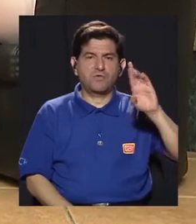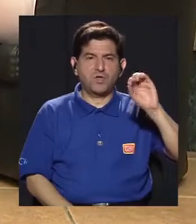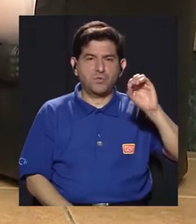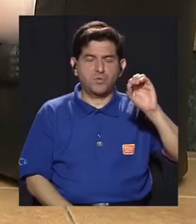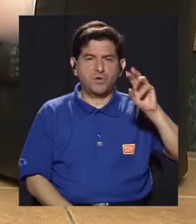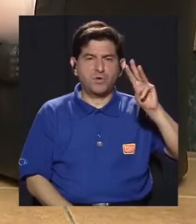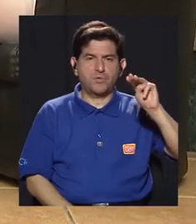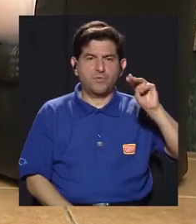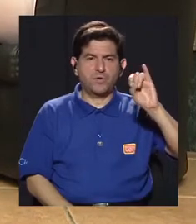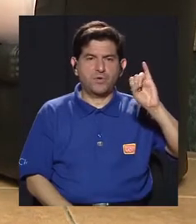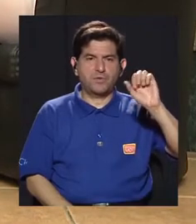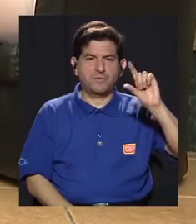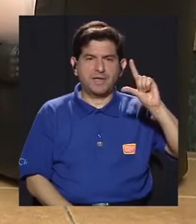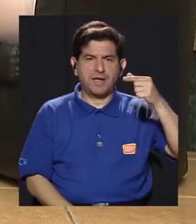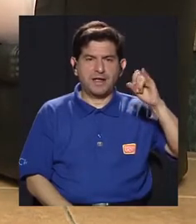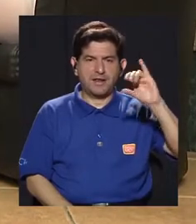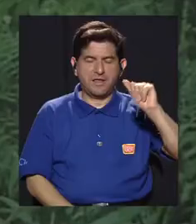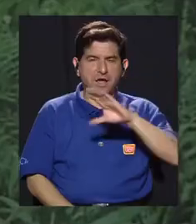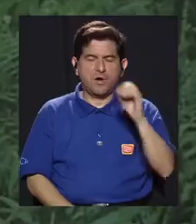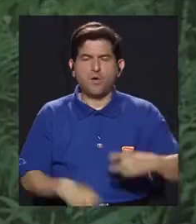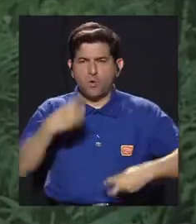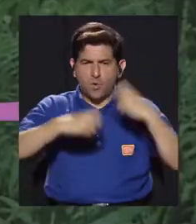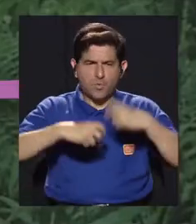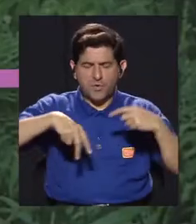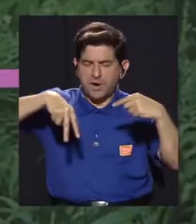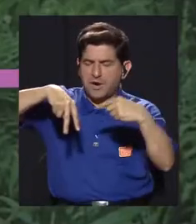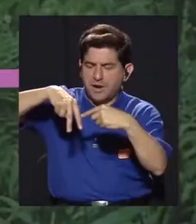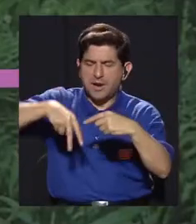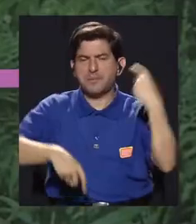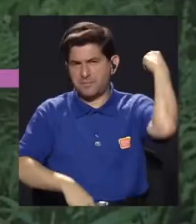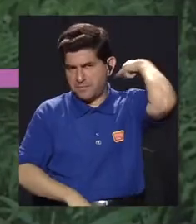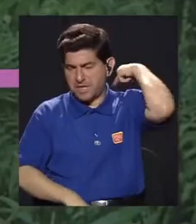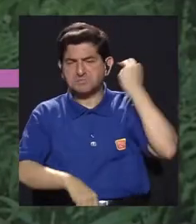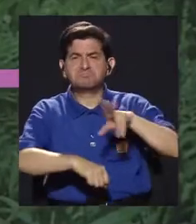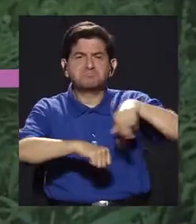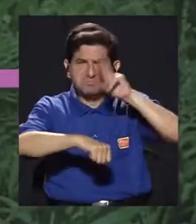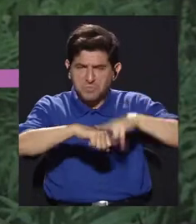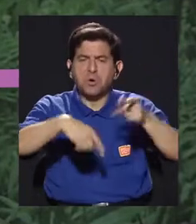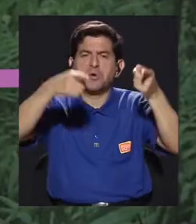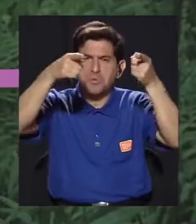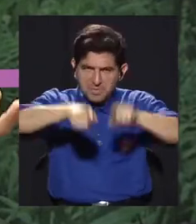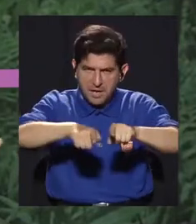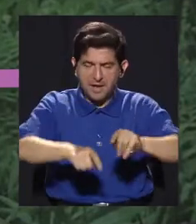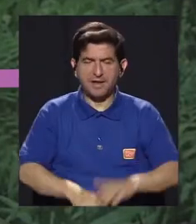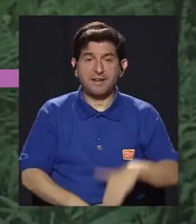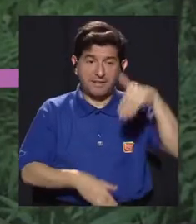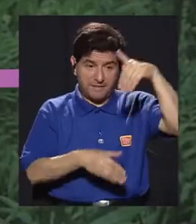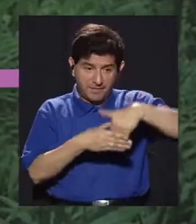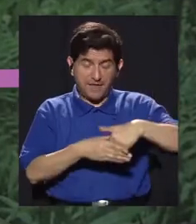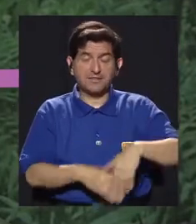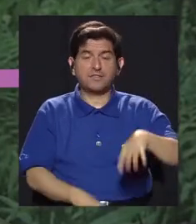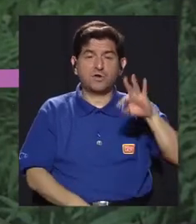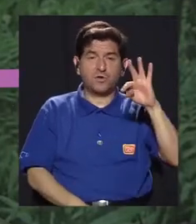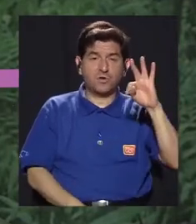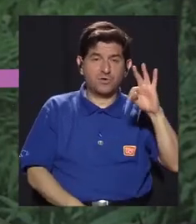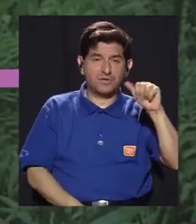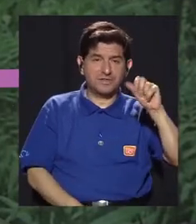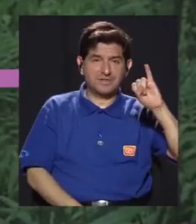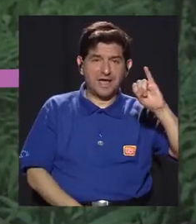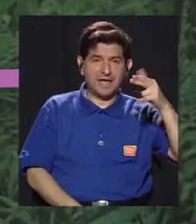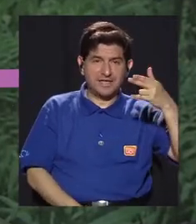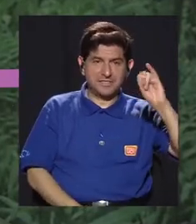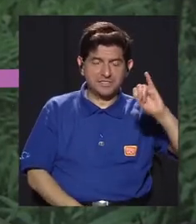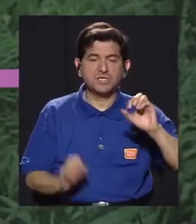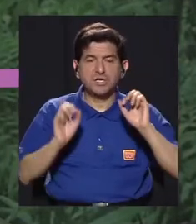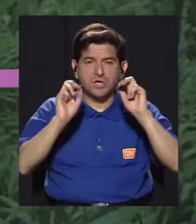problemas en la rodilla, lesiones en la columna, que son cosas bastante comunes y que dentro del Tai Chi encuentran un espacio